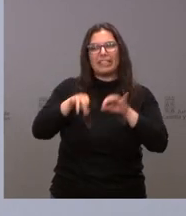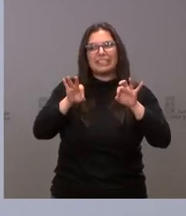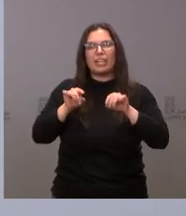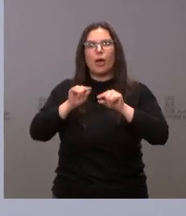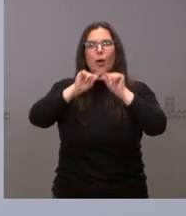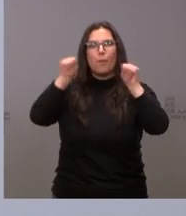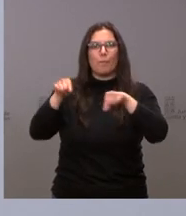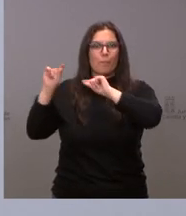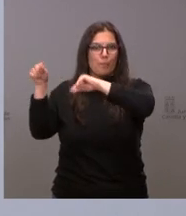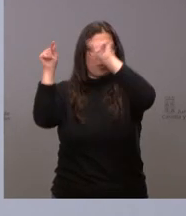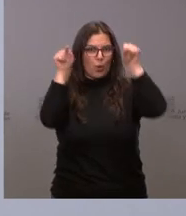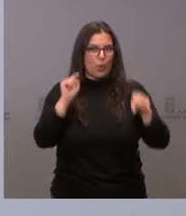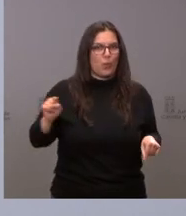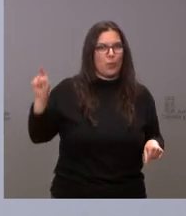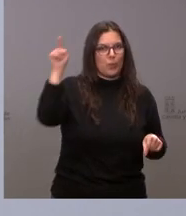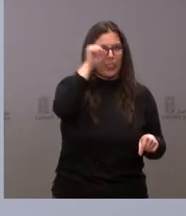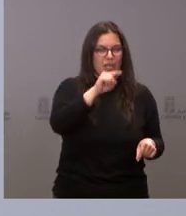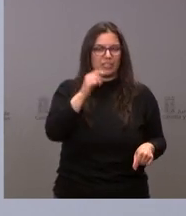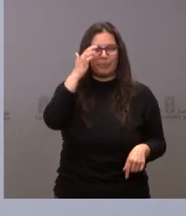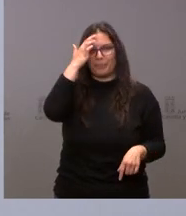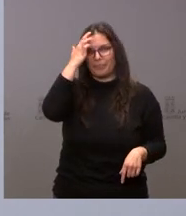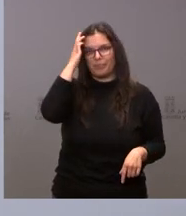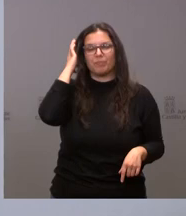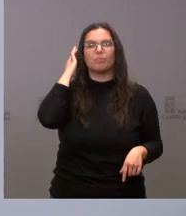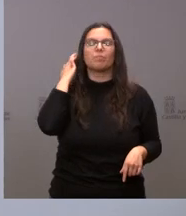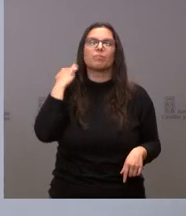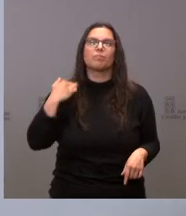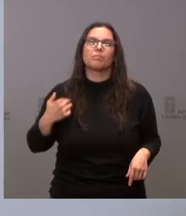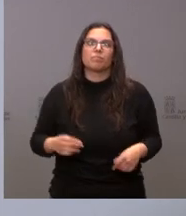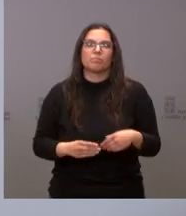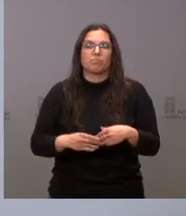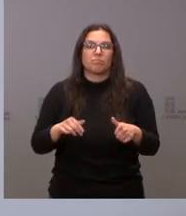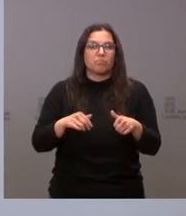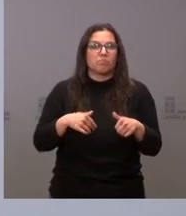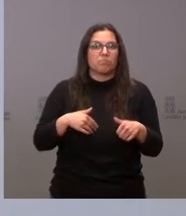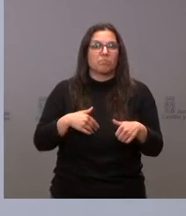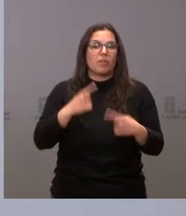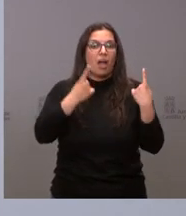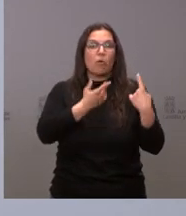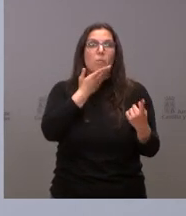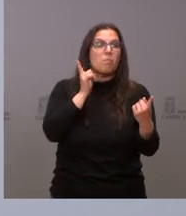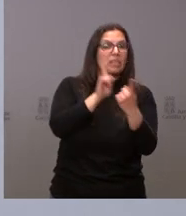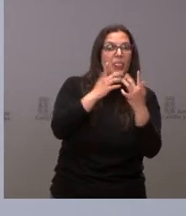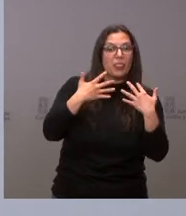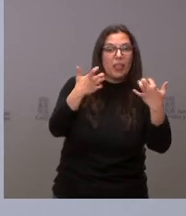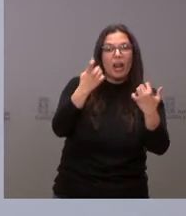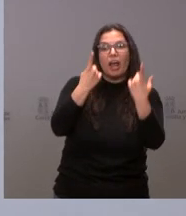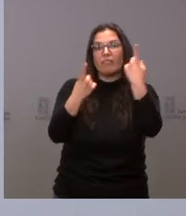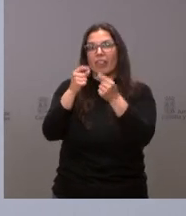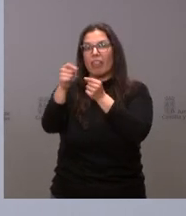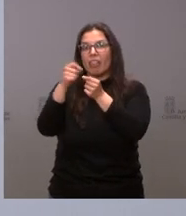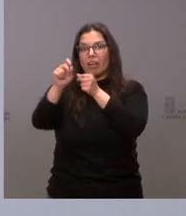otras de otras provincias a través presencial en algunos casos de manera telemática